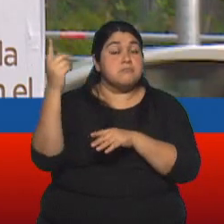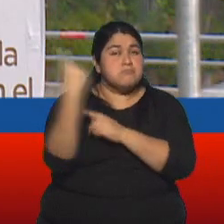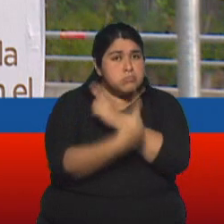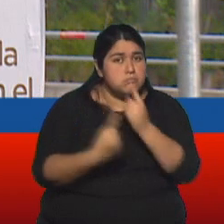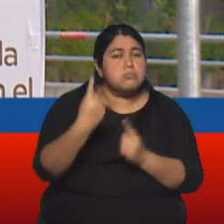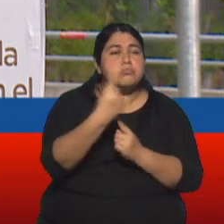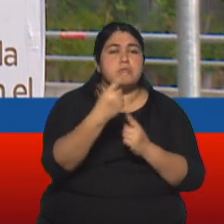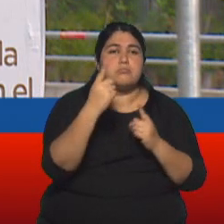domicilios.